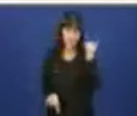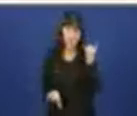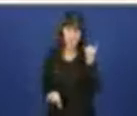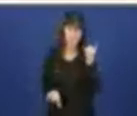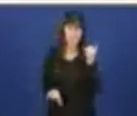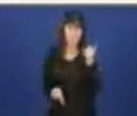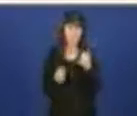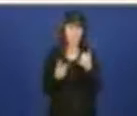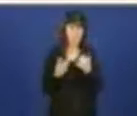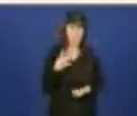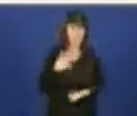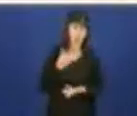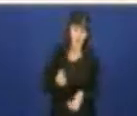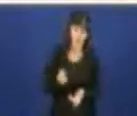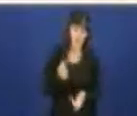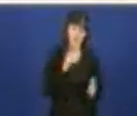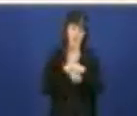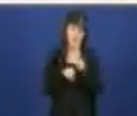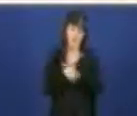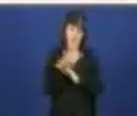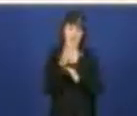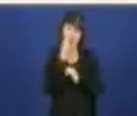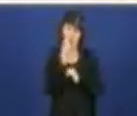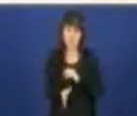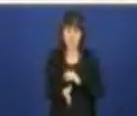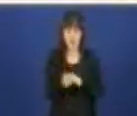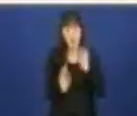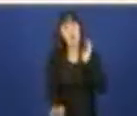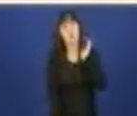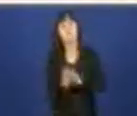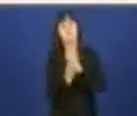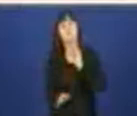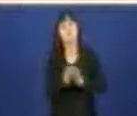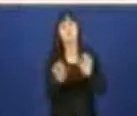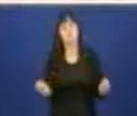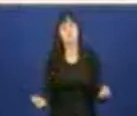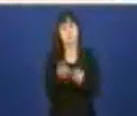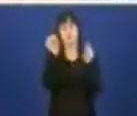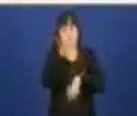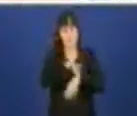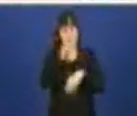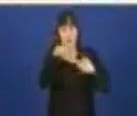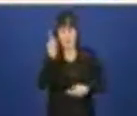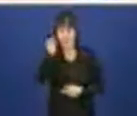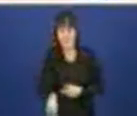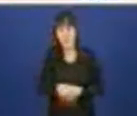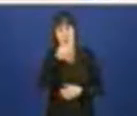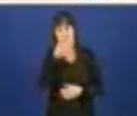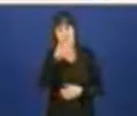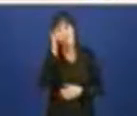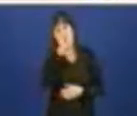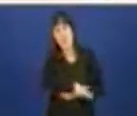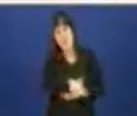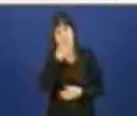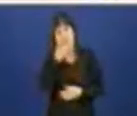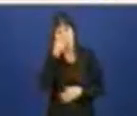a herdanza dunha boa xestión. O continuo deterioro da sanidade que hoxe denuncian tamén os colexios médicos precisa, señora